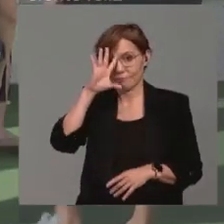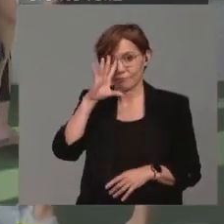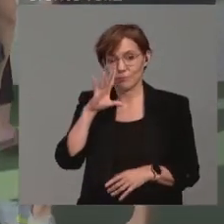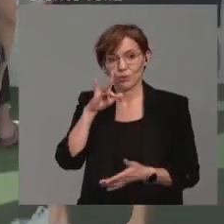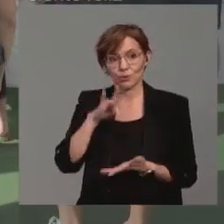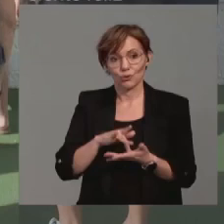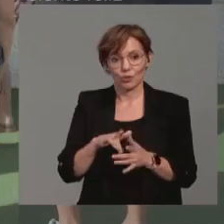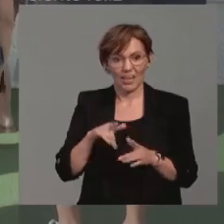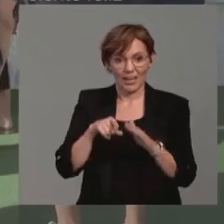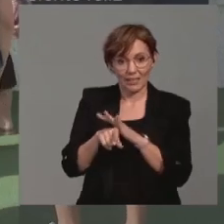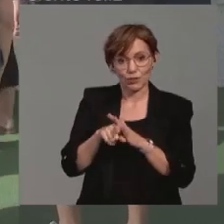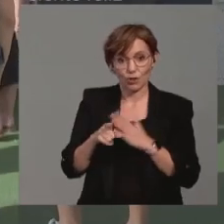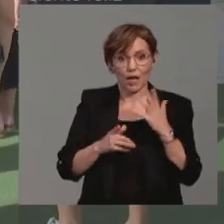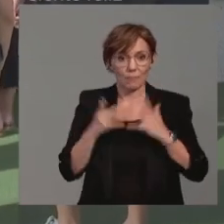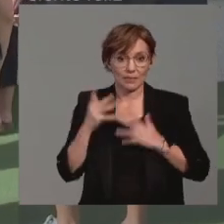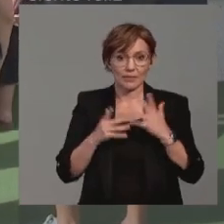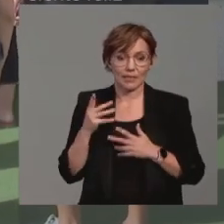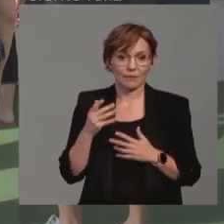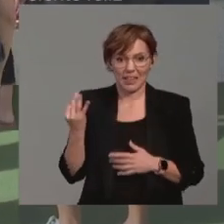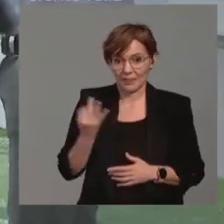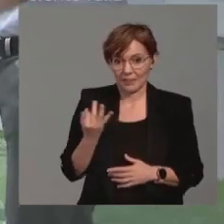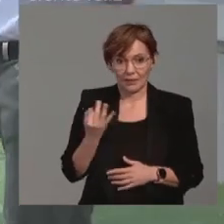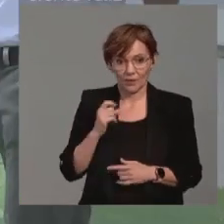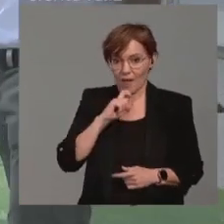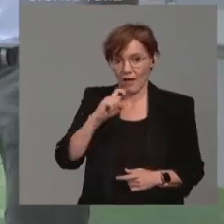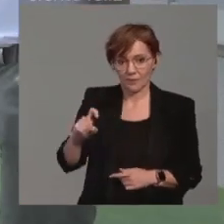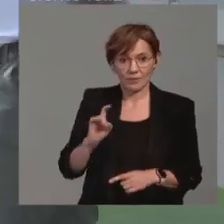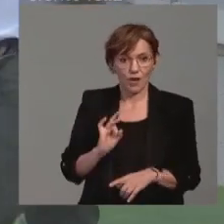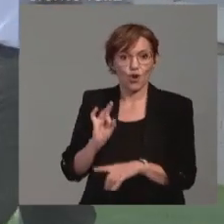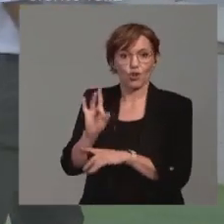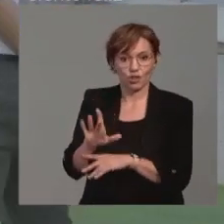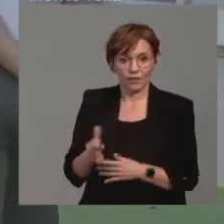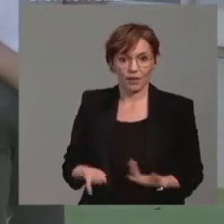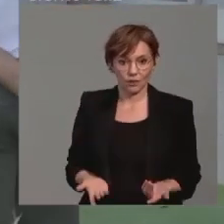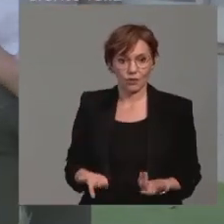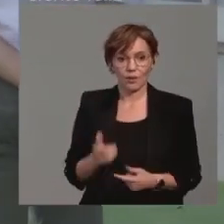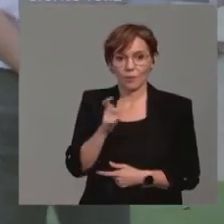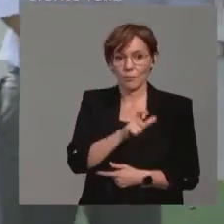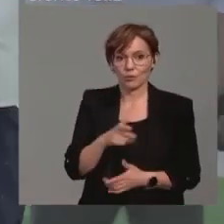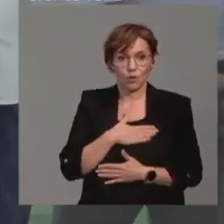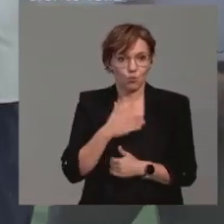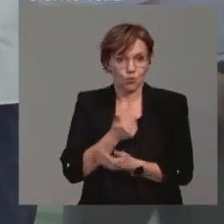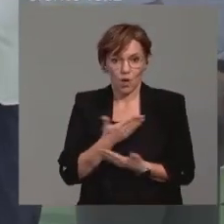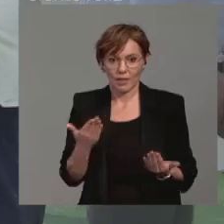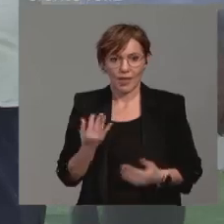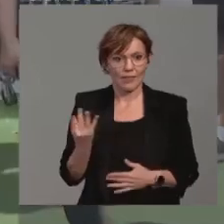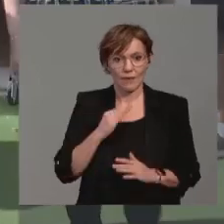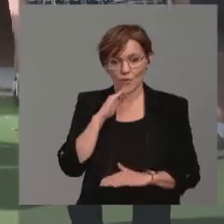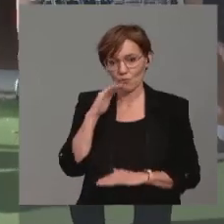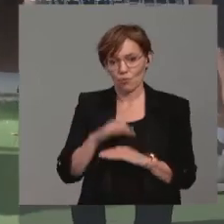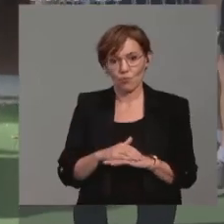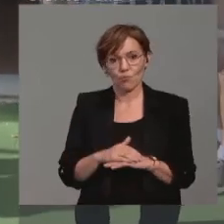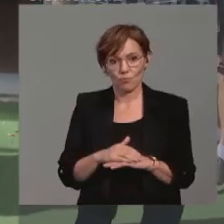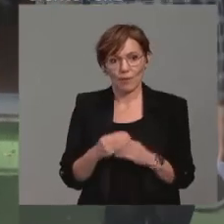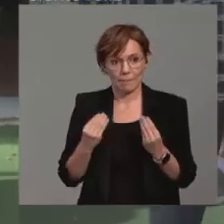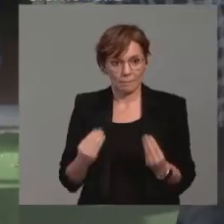acto administrativo esté calado, pues que no tenga esa notificación, que lógicamente a cualquier interesado, en cualquier acto administrativo, es